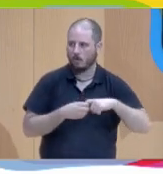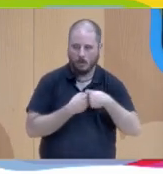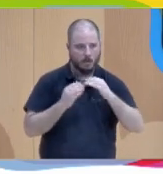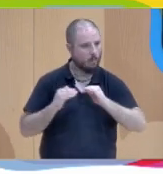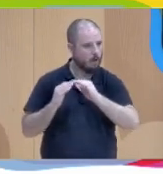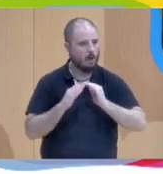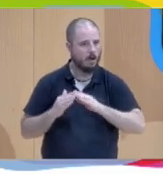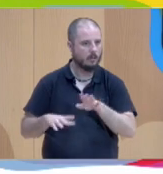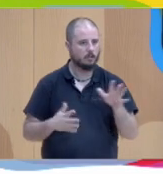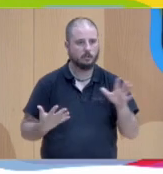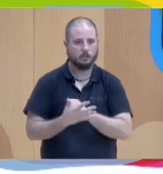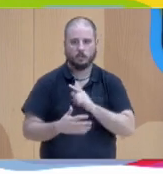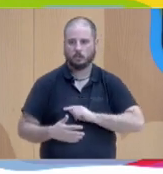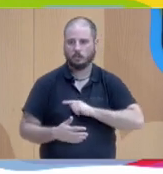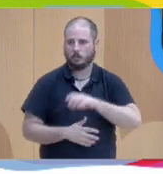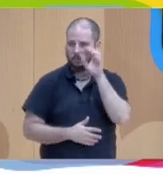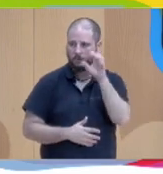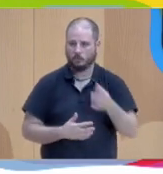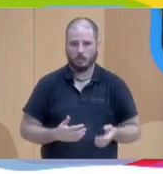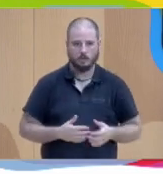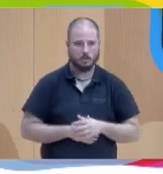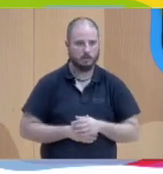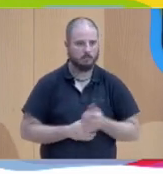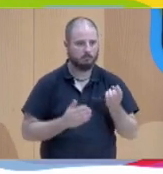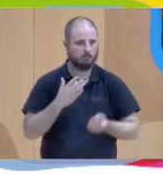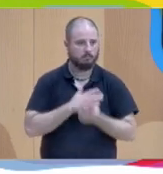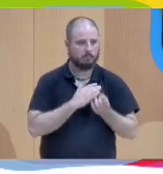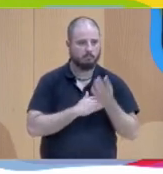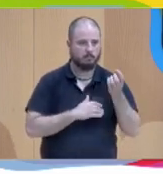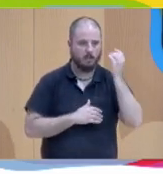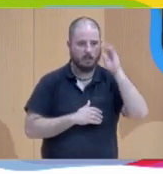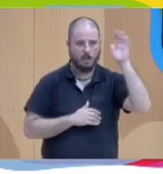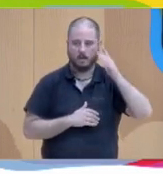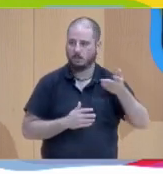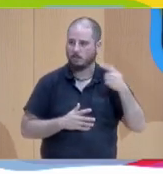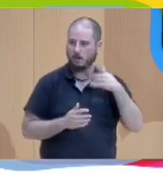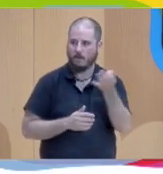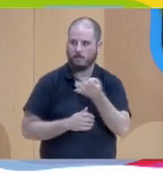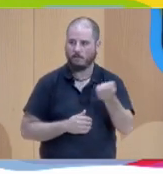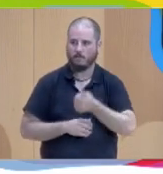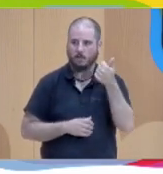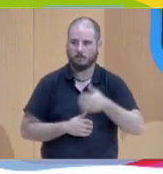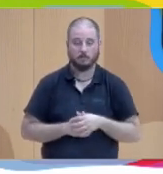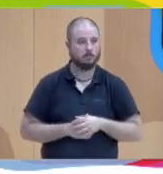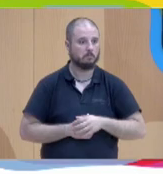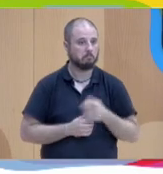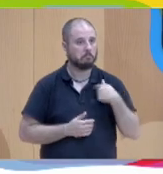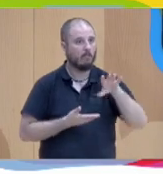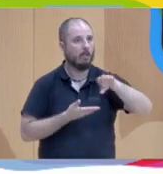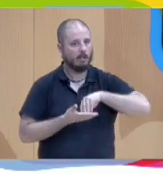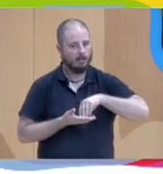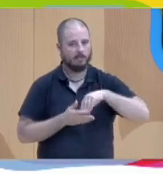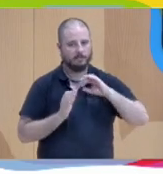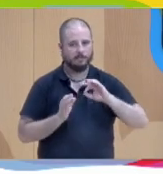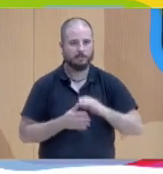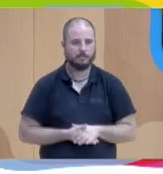todo el mundo se sintió escuchado y se generaron un montón de ideas y fuimos muchísimo más eficaces, entonces yo me quedo con eso pero como